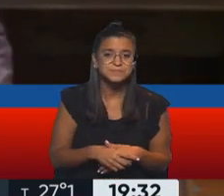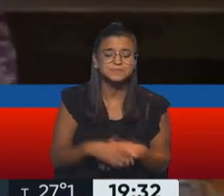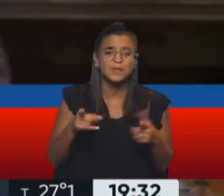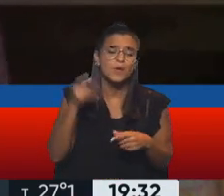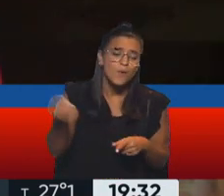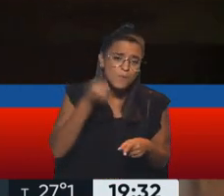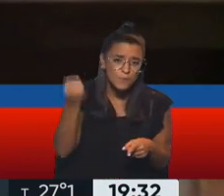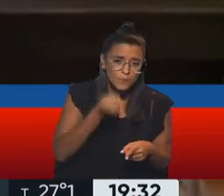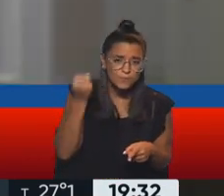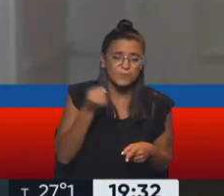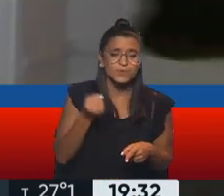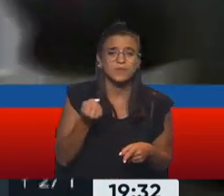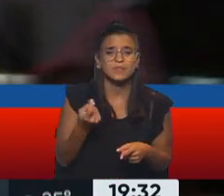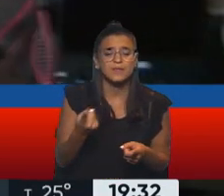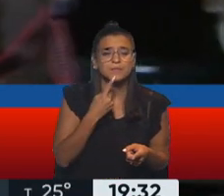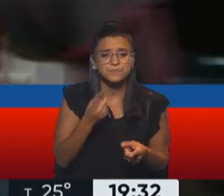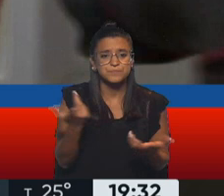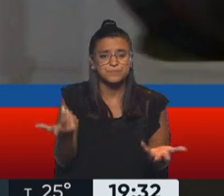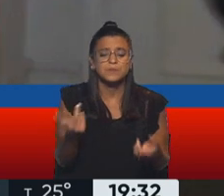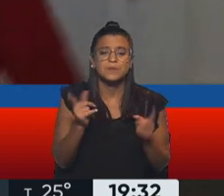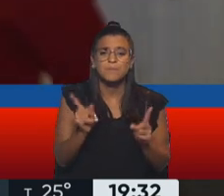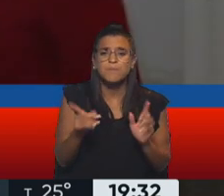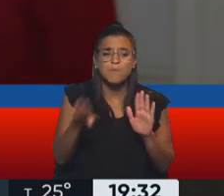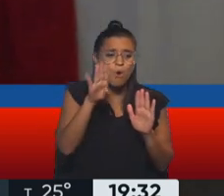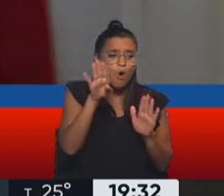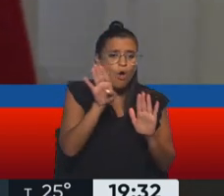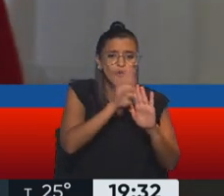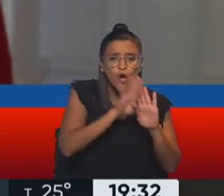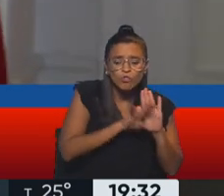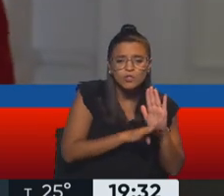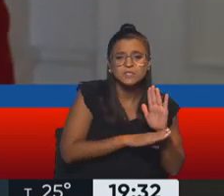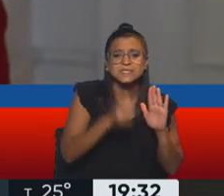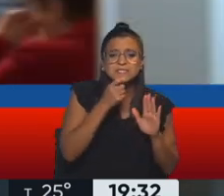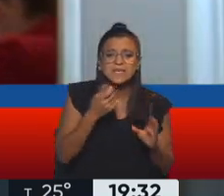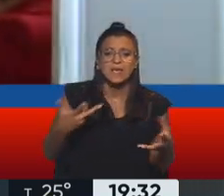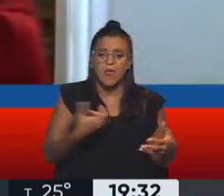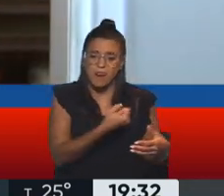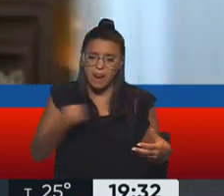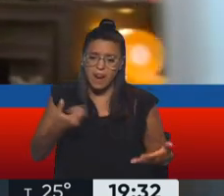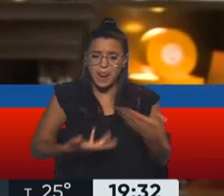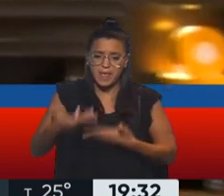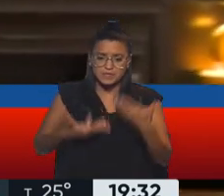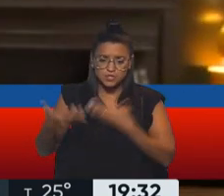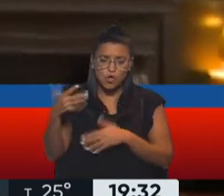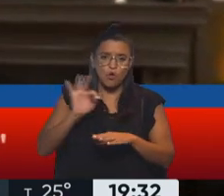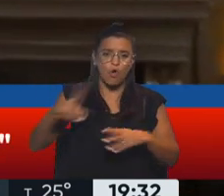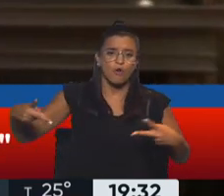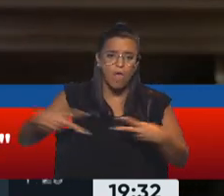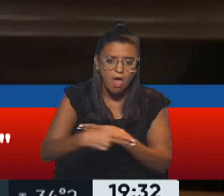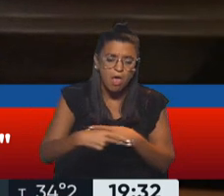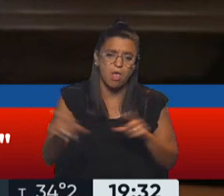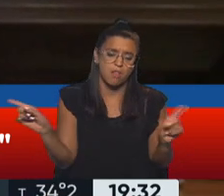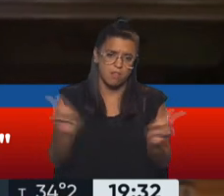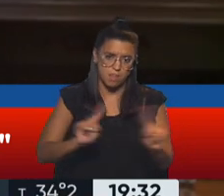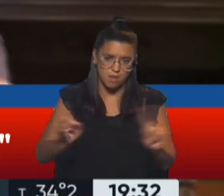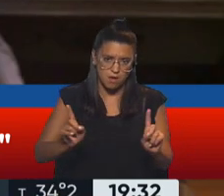muy importante es que rescatar que no hay ningún condicionamiento en cuanto a sea recesivo o que restrinja las posibilidades de